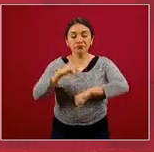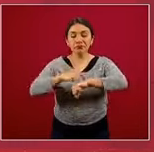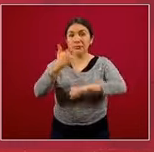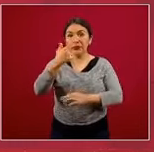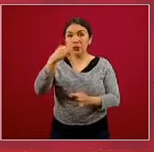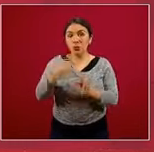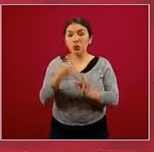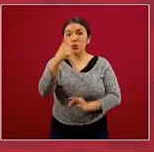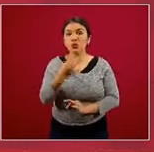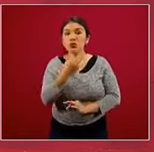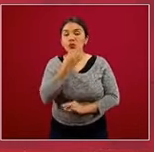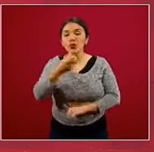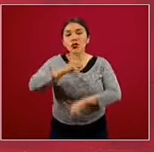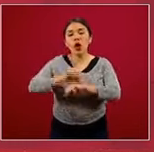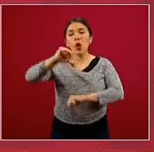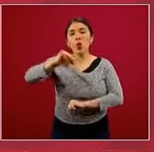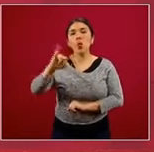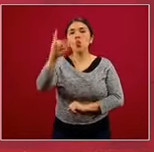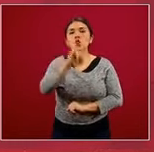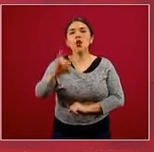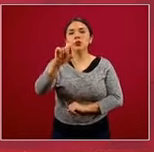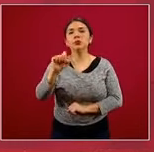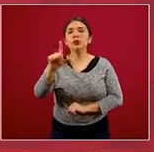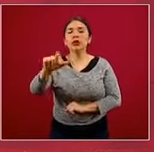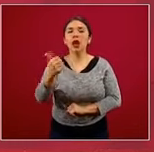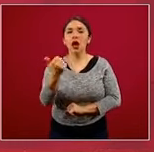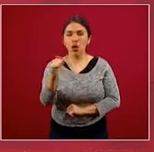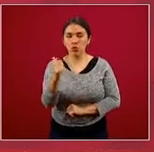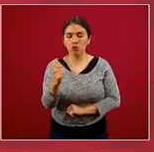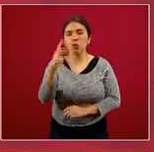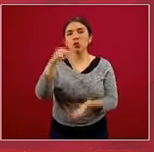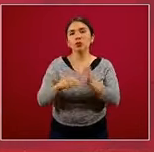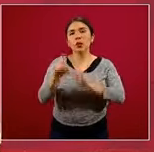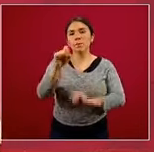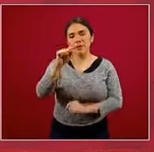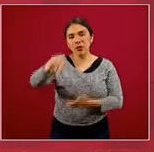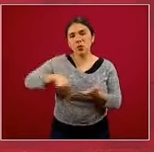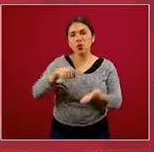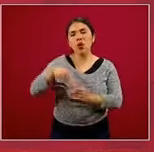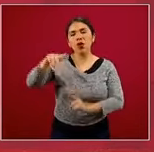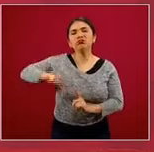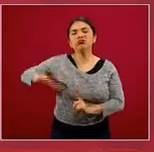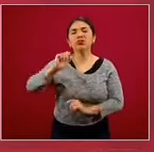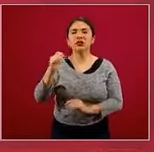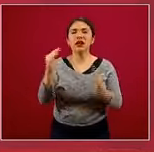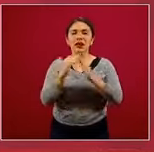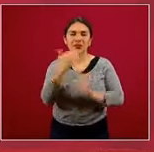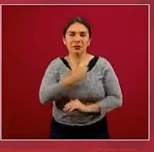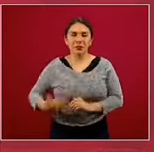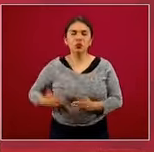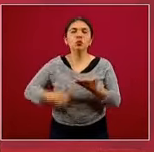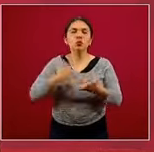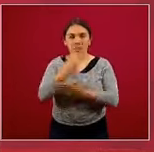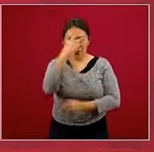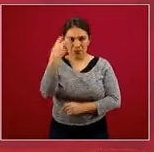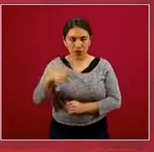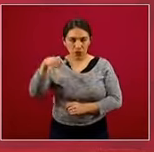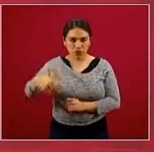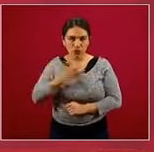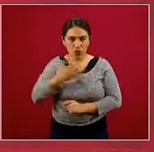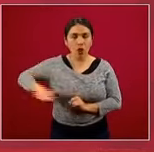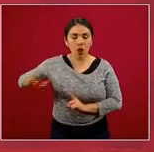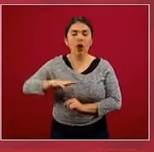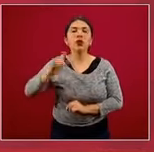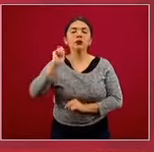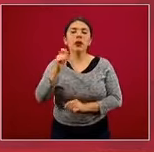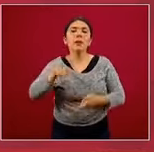19 horas con un minuto del jueves 27 de agosto de 2020, estamos en el Palacio Nacional de México, en la Ciudad de México, y